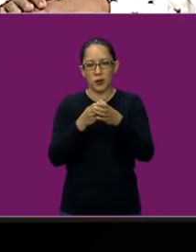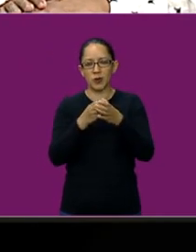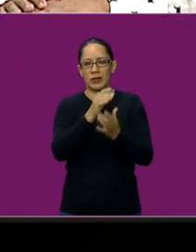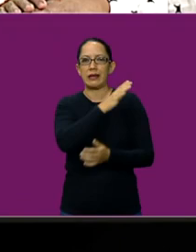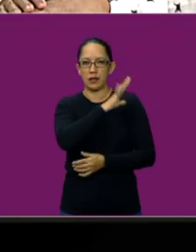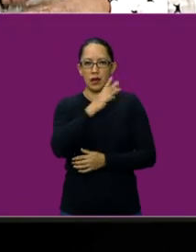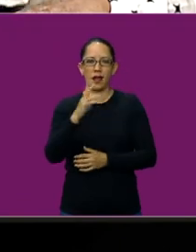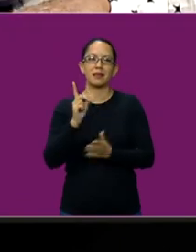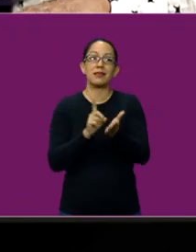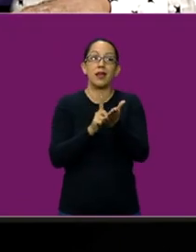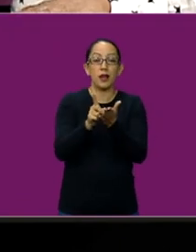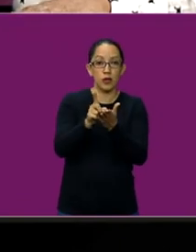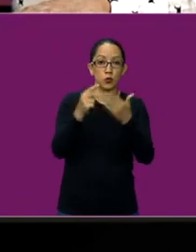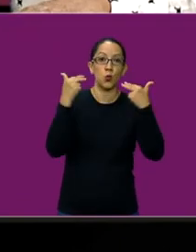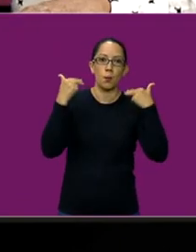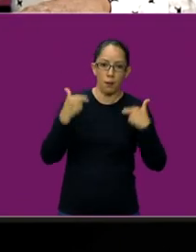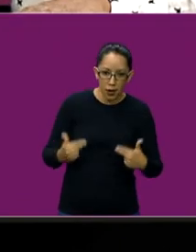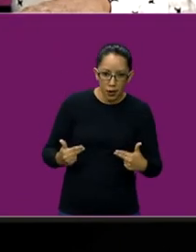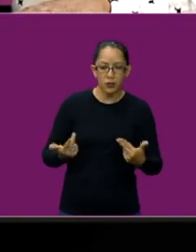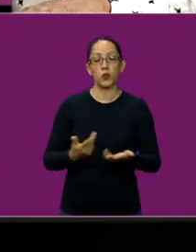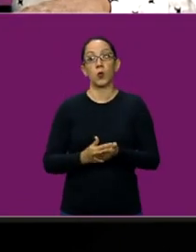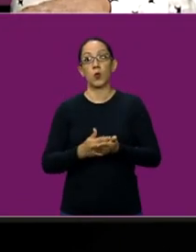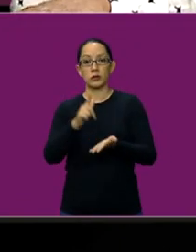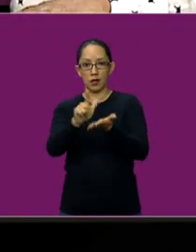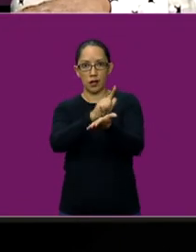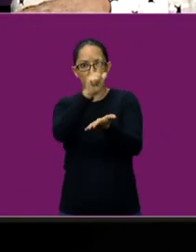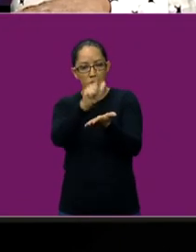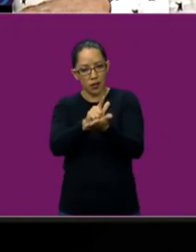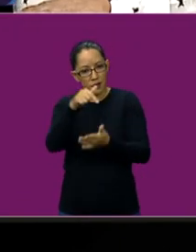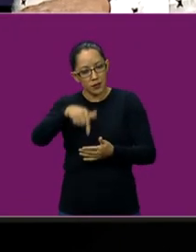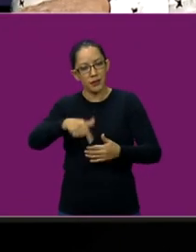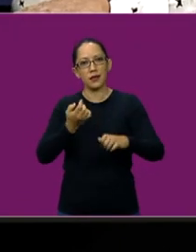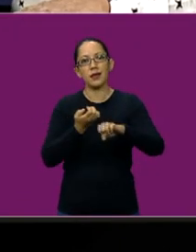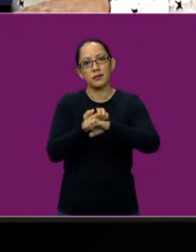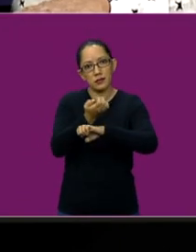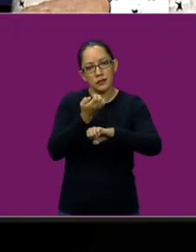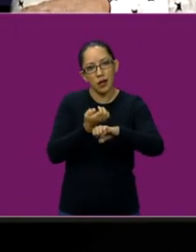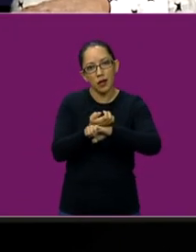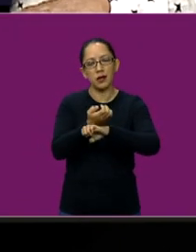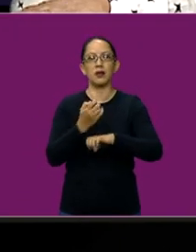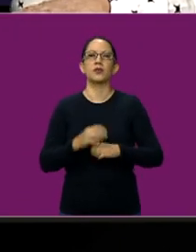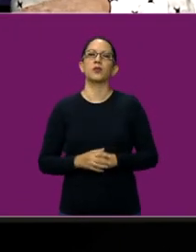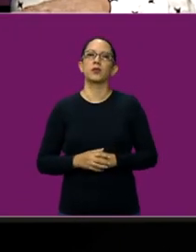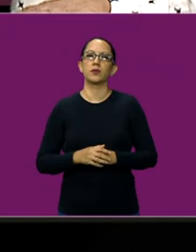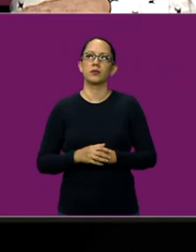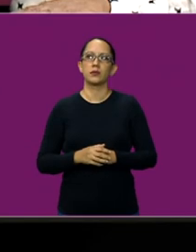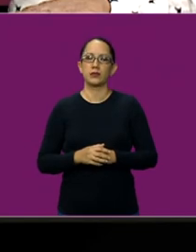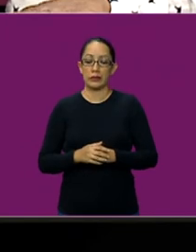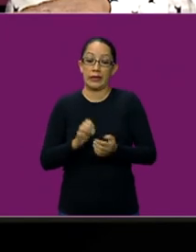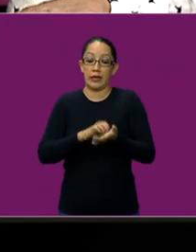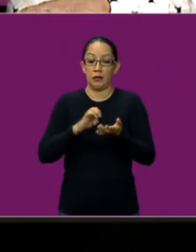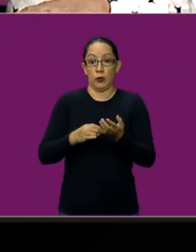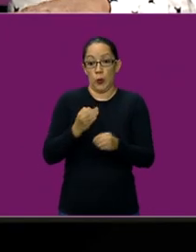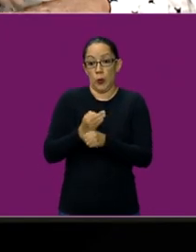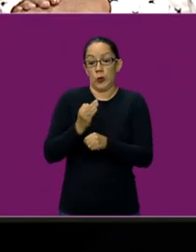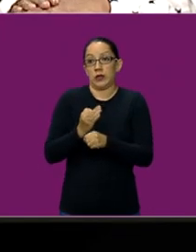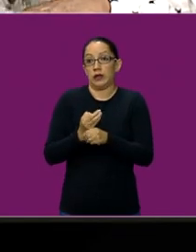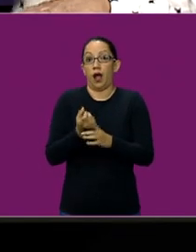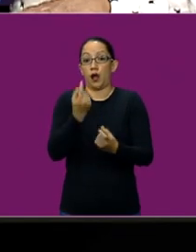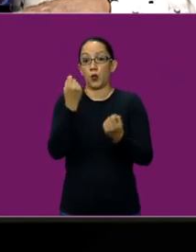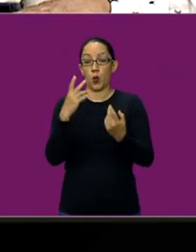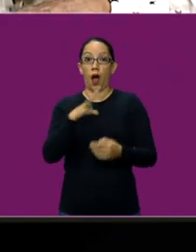Humanos, en las leyes estatales, que en los estados no se han actualizado en todos,